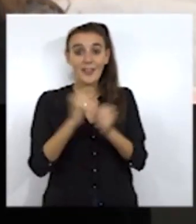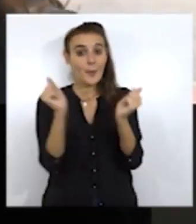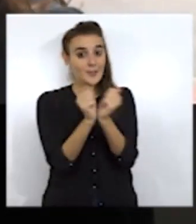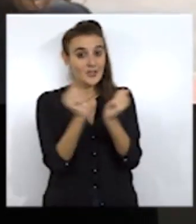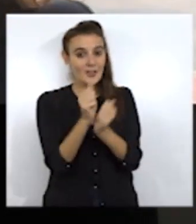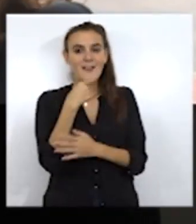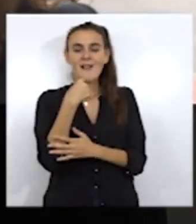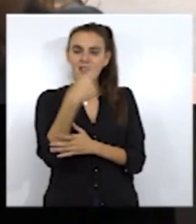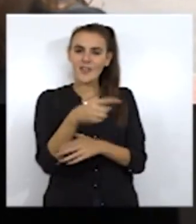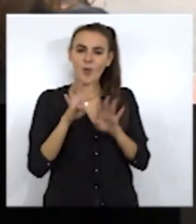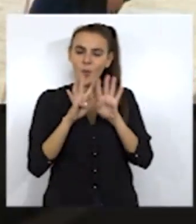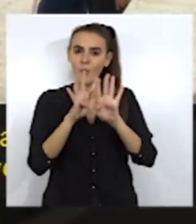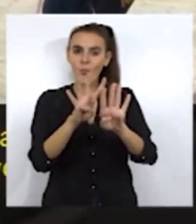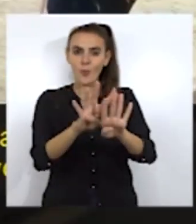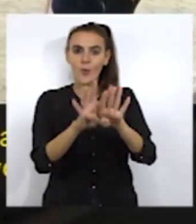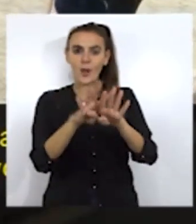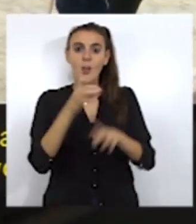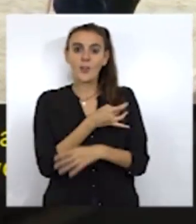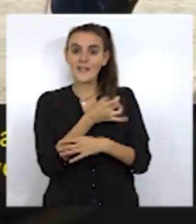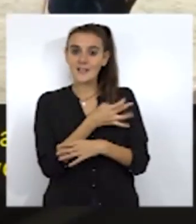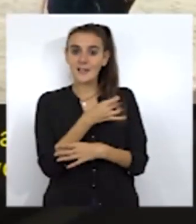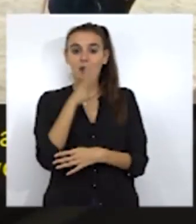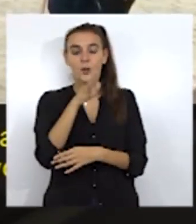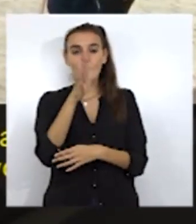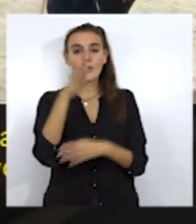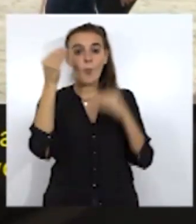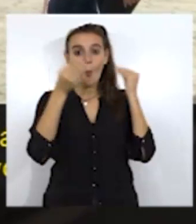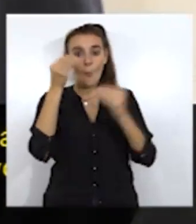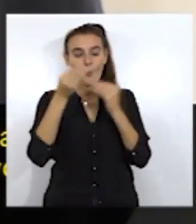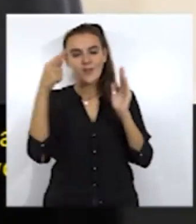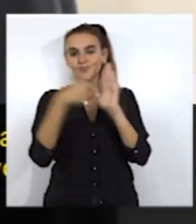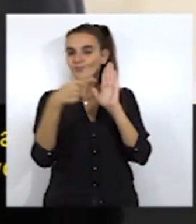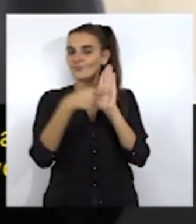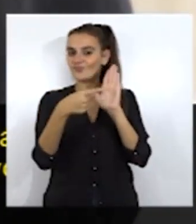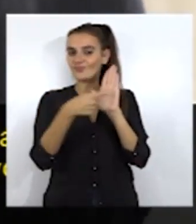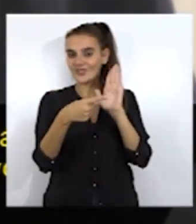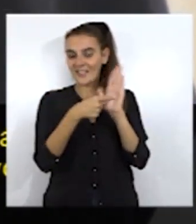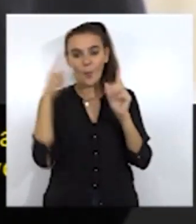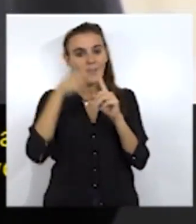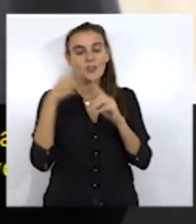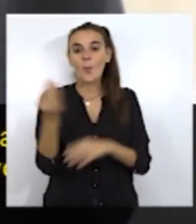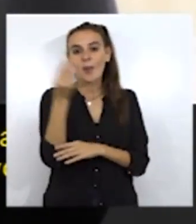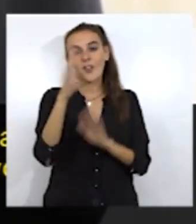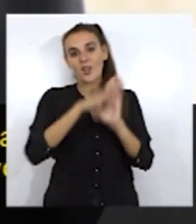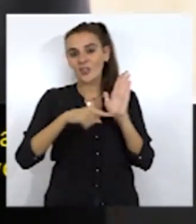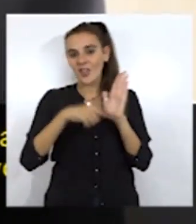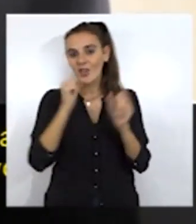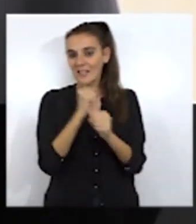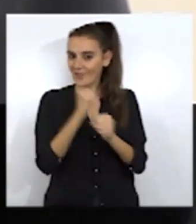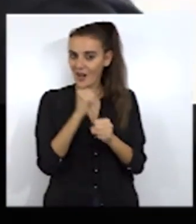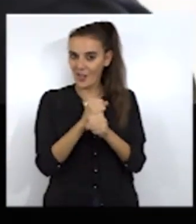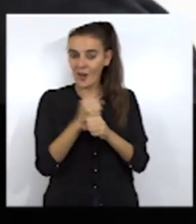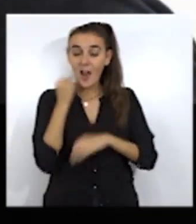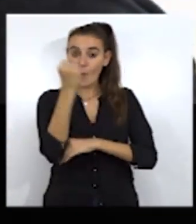se suman a la huelga convocada por los sindicatos, ya que consideran que toda reivindicación que pretenda mejorar sus condiciones laborales contará con su